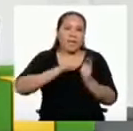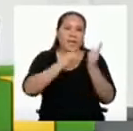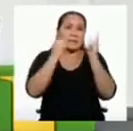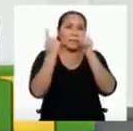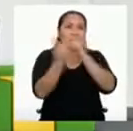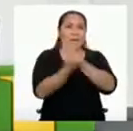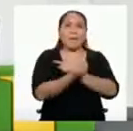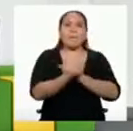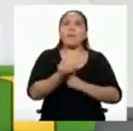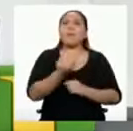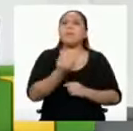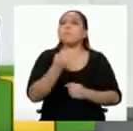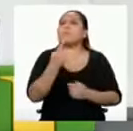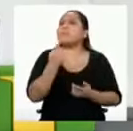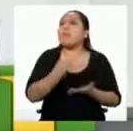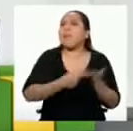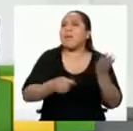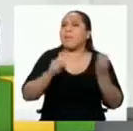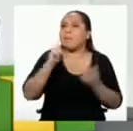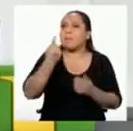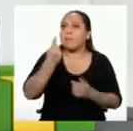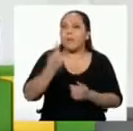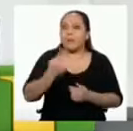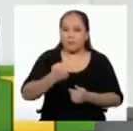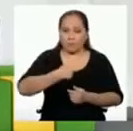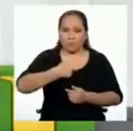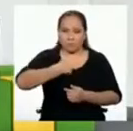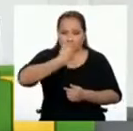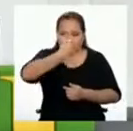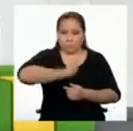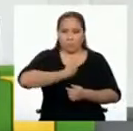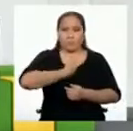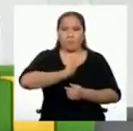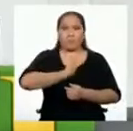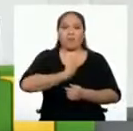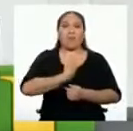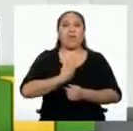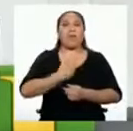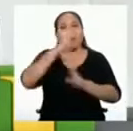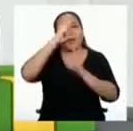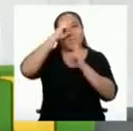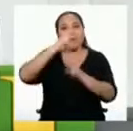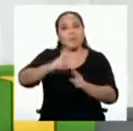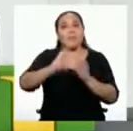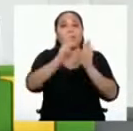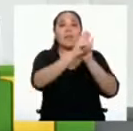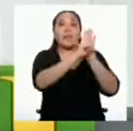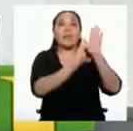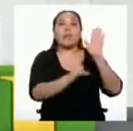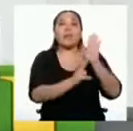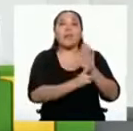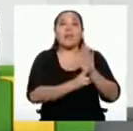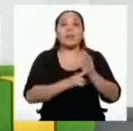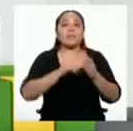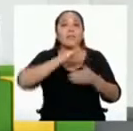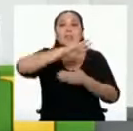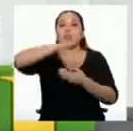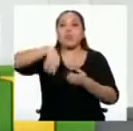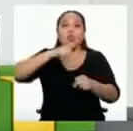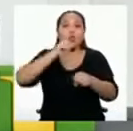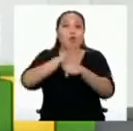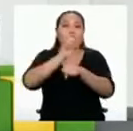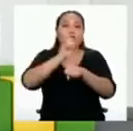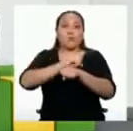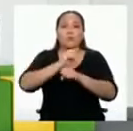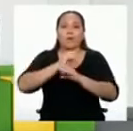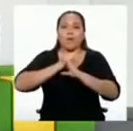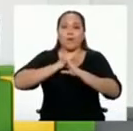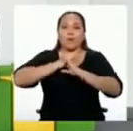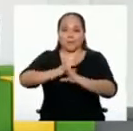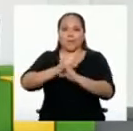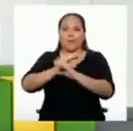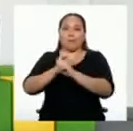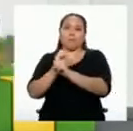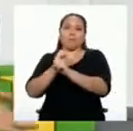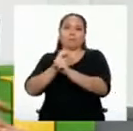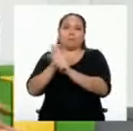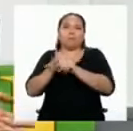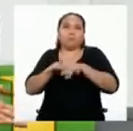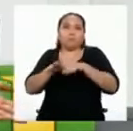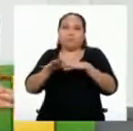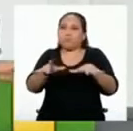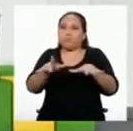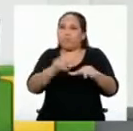empecemos por nosotros mismos, por acatar las normas de cuarentena y todas las medidas de prevención posible para evitar el avance del virus.